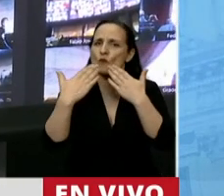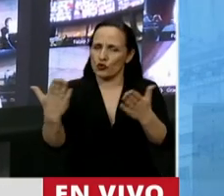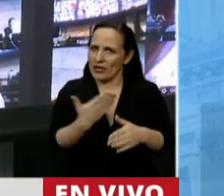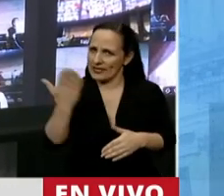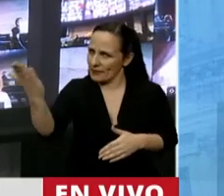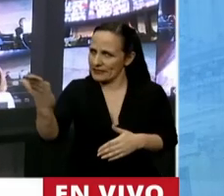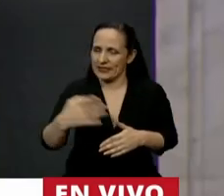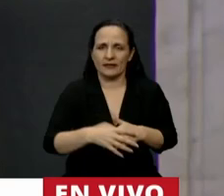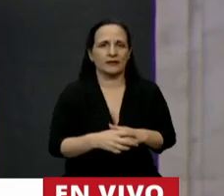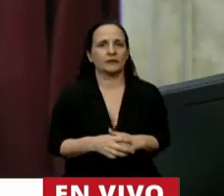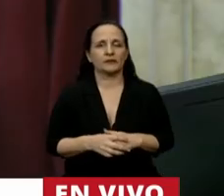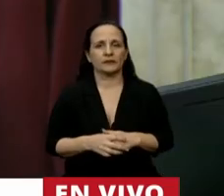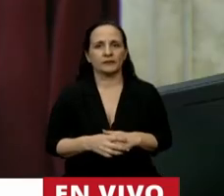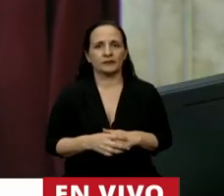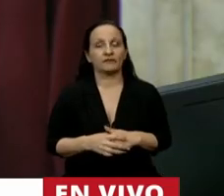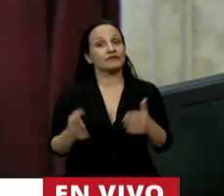Presidente.